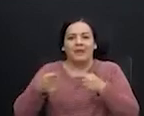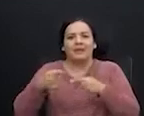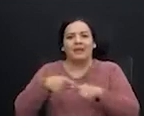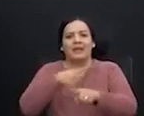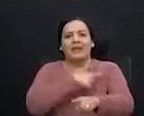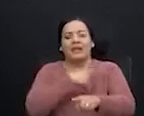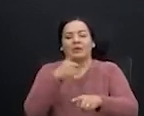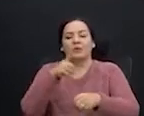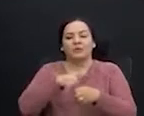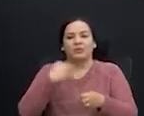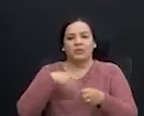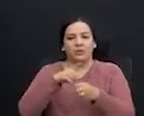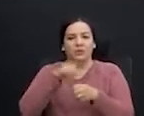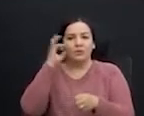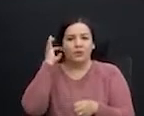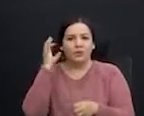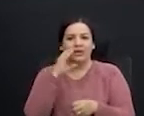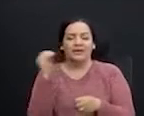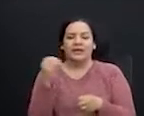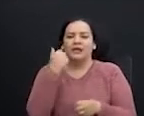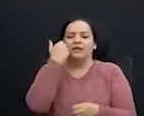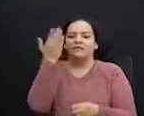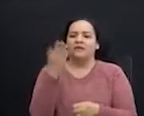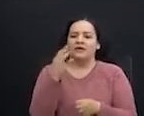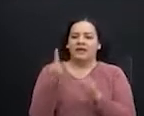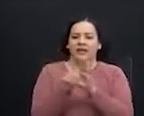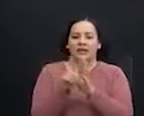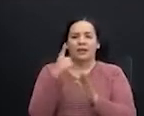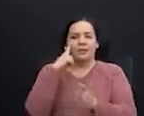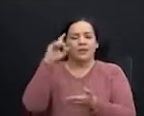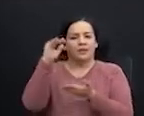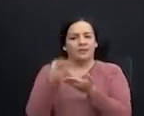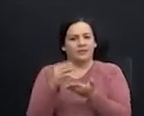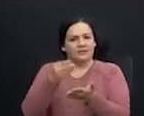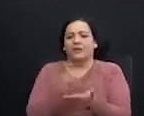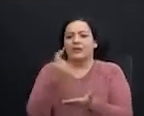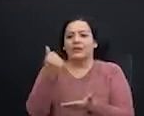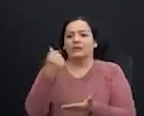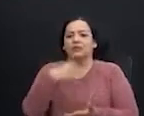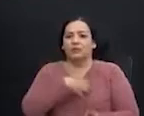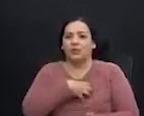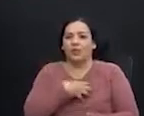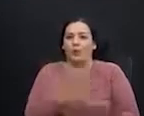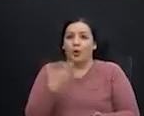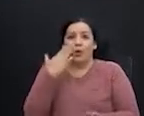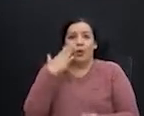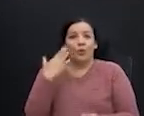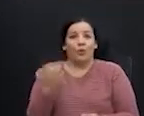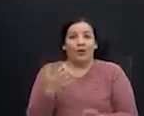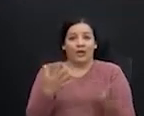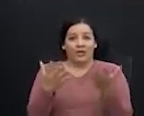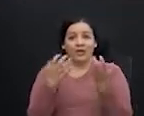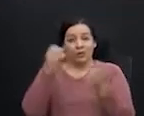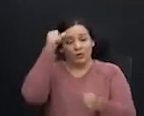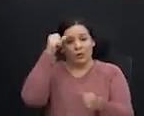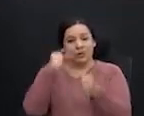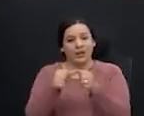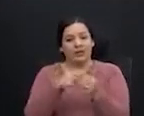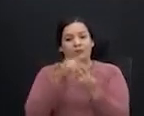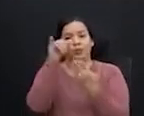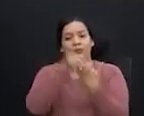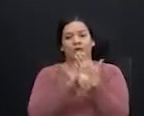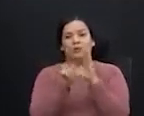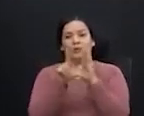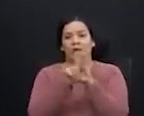Qué fácil es legislar para rebajar los salarios de otros, porque quiero recordarles que este proyecto de